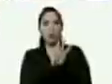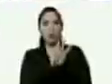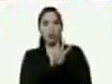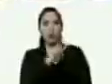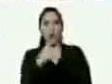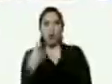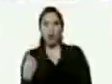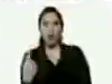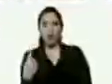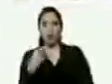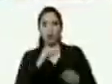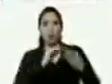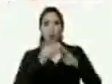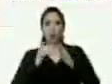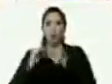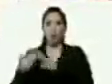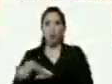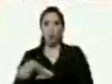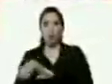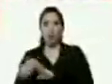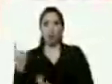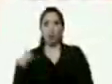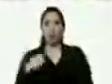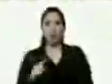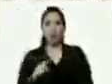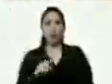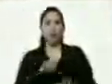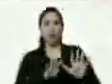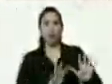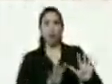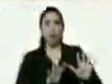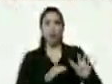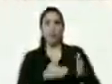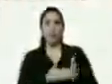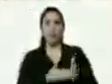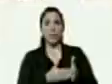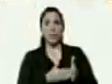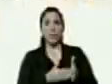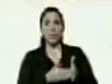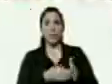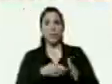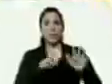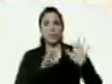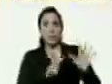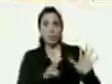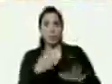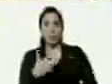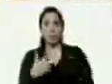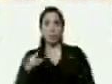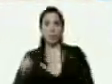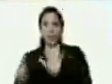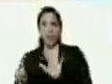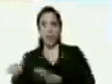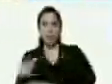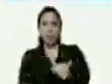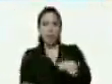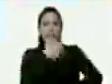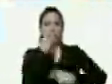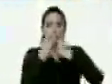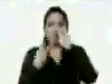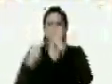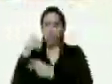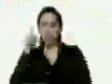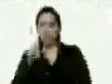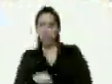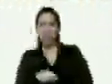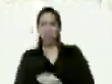comunidades tenemos 9.736 calles y tenemos